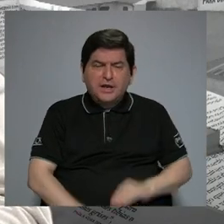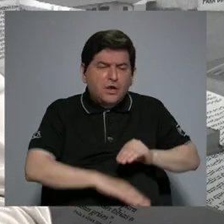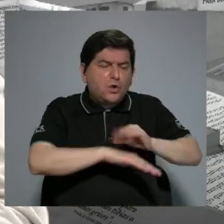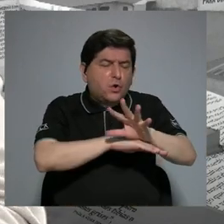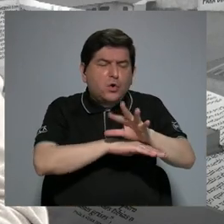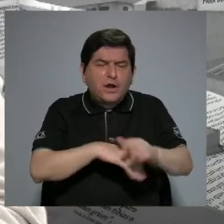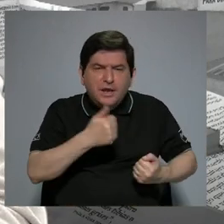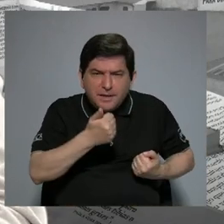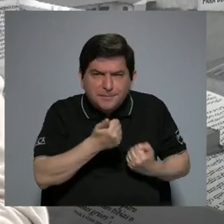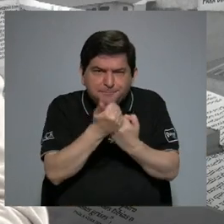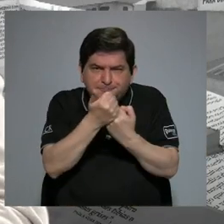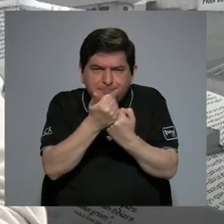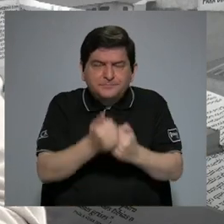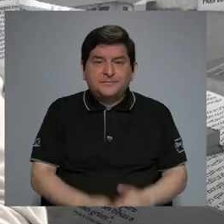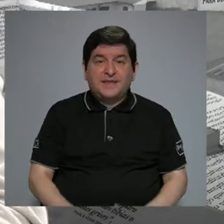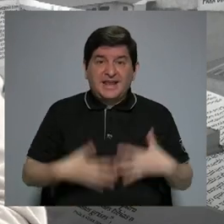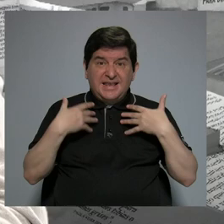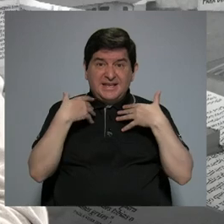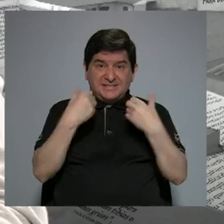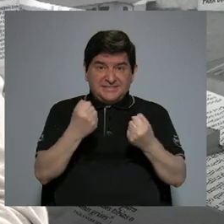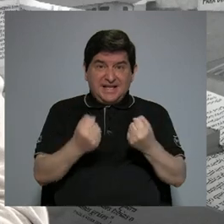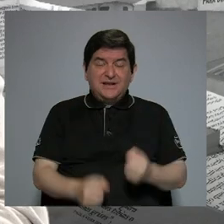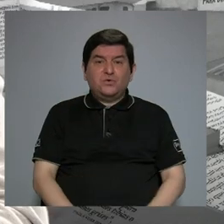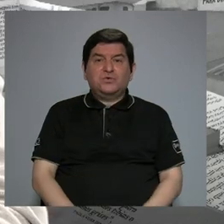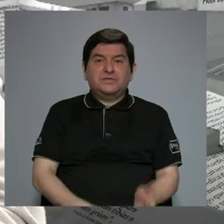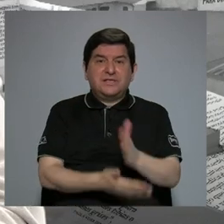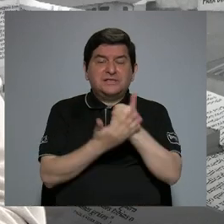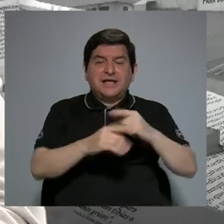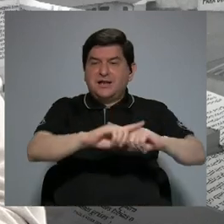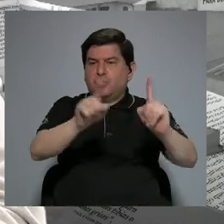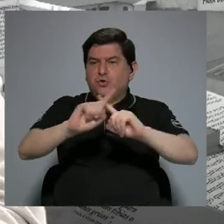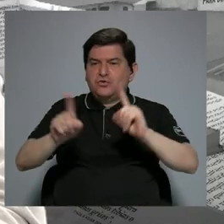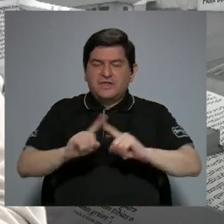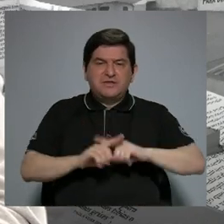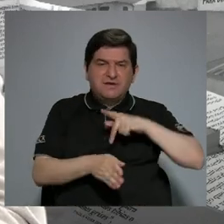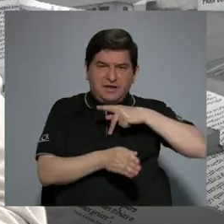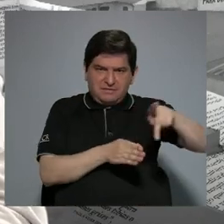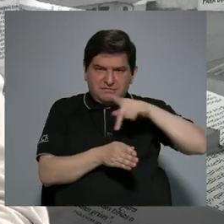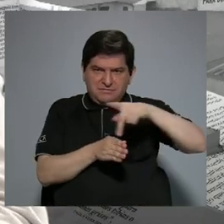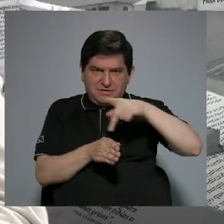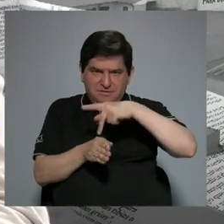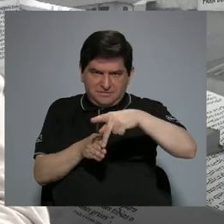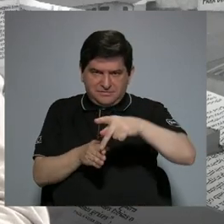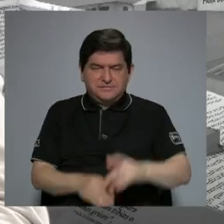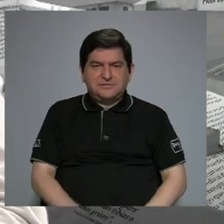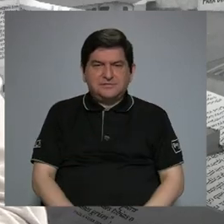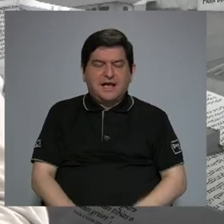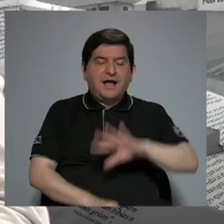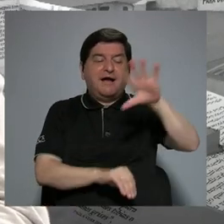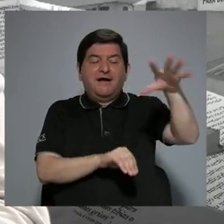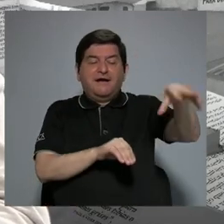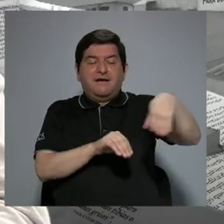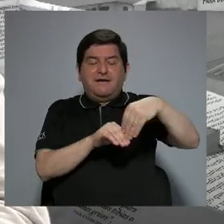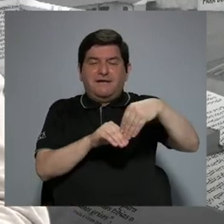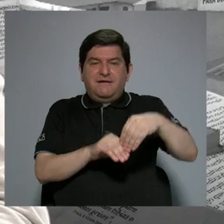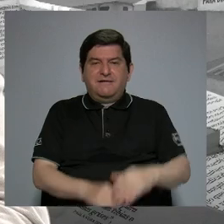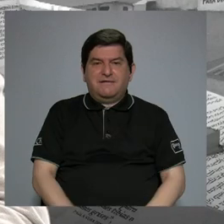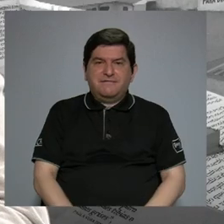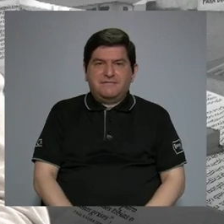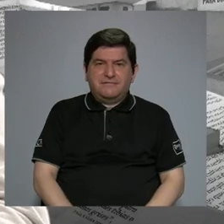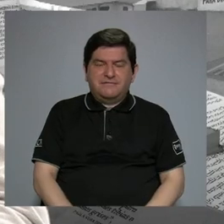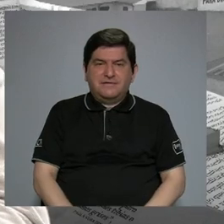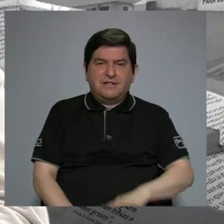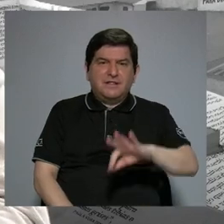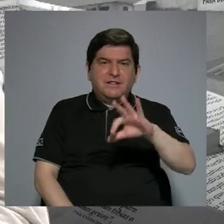reforzar el hecho de que la salud se entiende como algo multidisciplinar y entonces tenemos que incorporar con cada